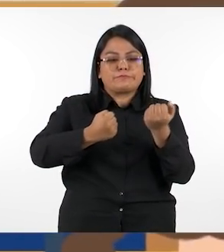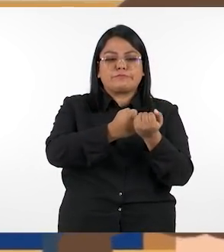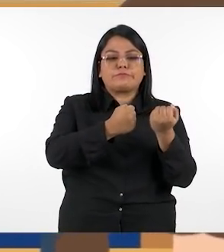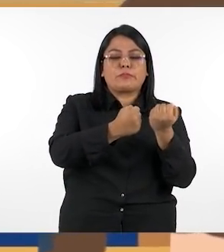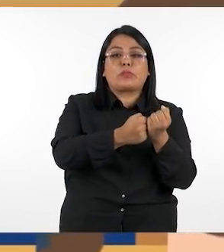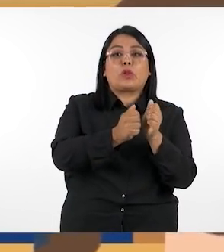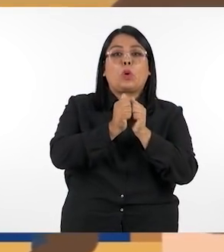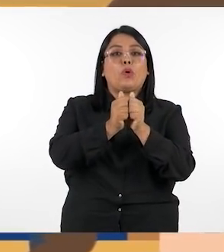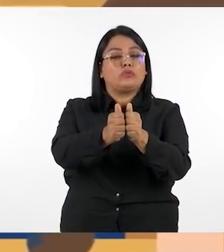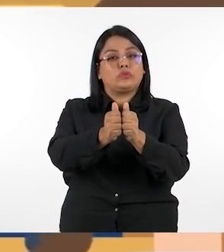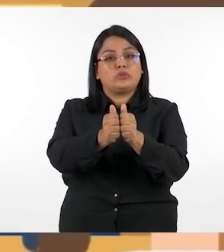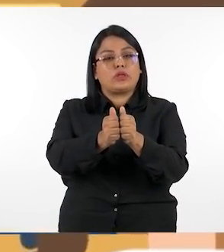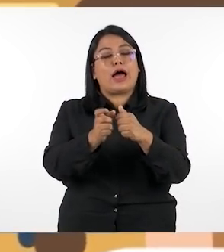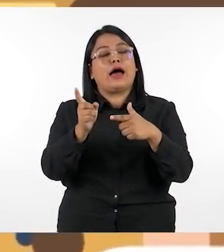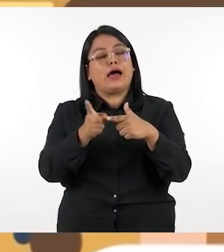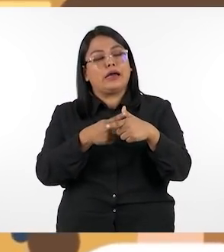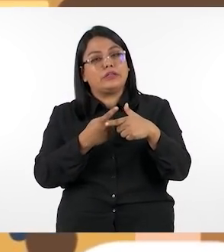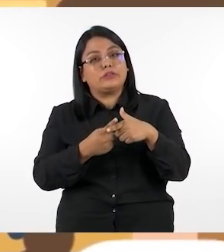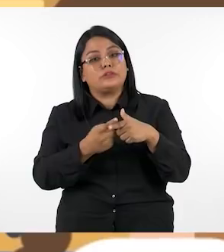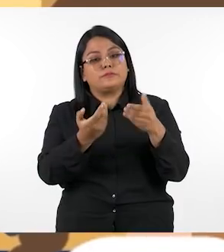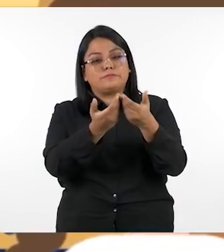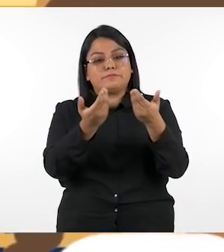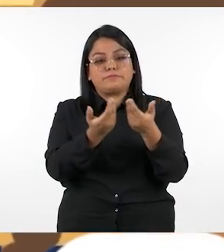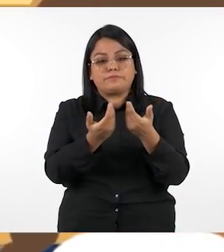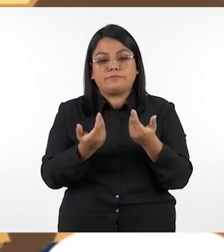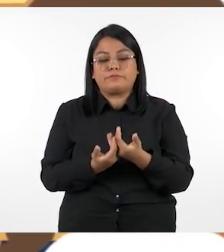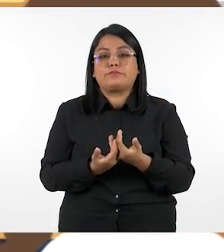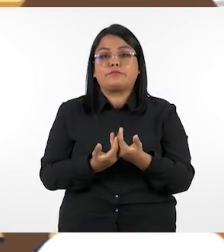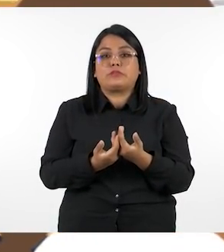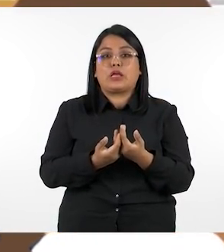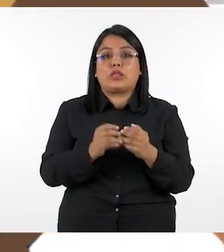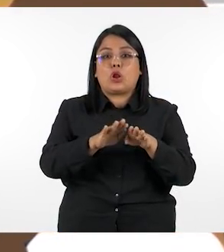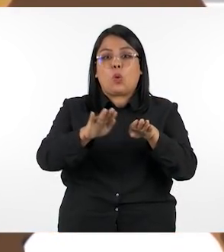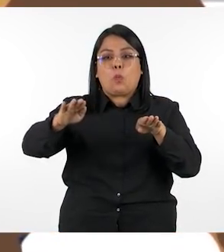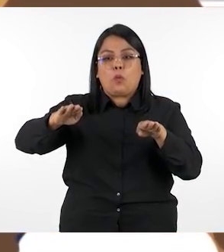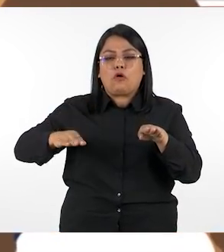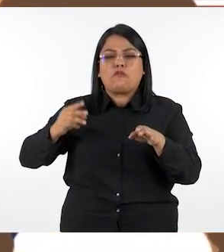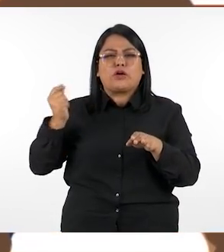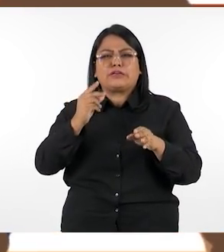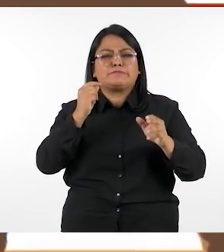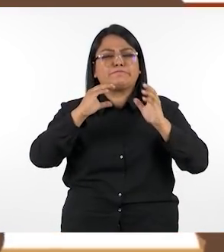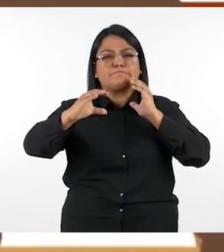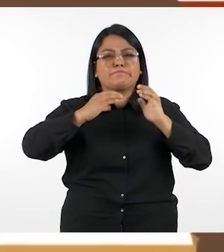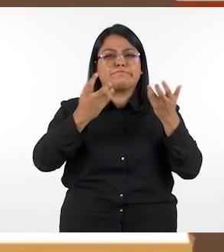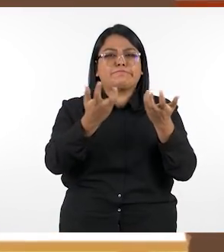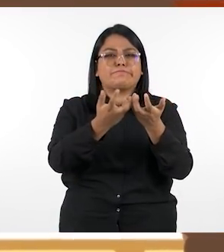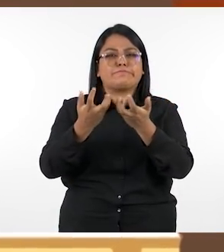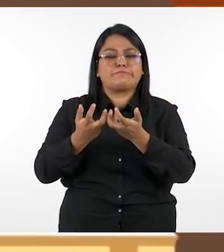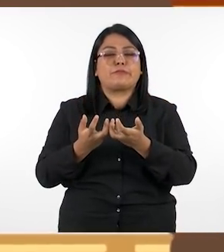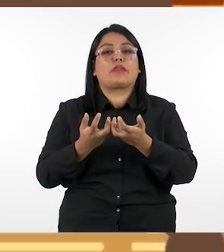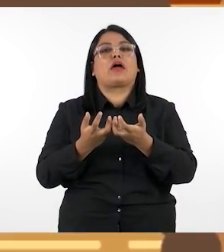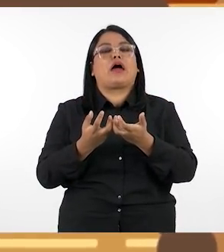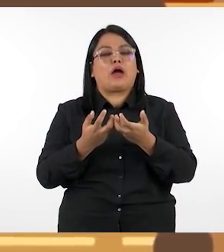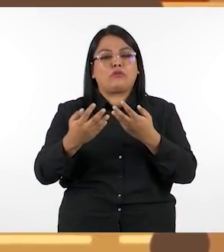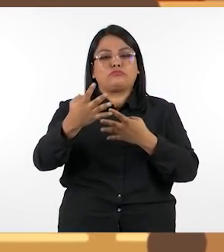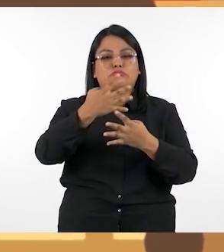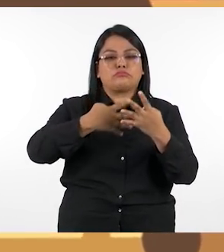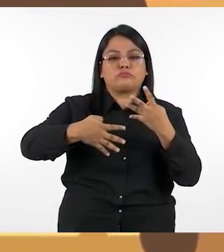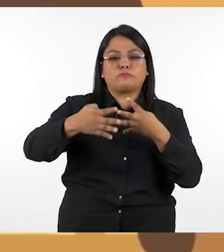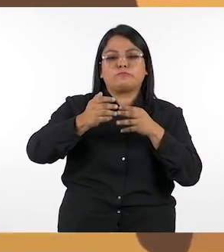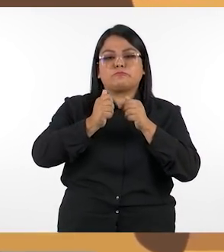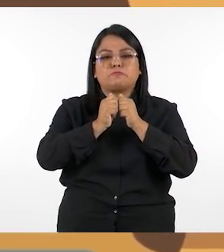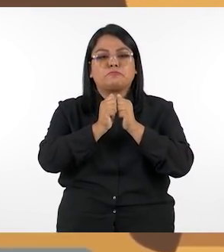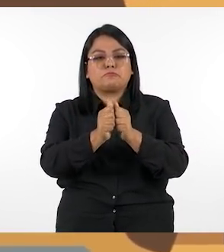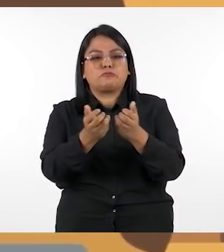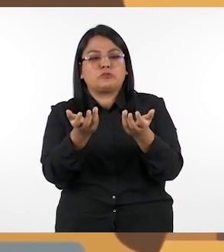y apoyándose entre ellos por lo que esta distribución facilita la comunicación entre pares generando un ambiente